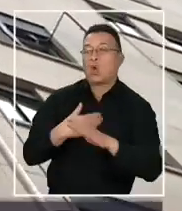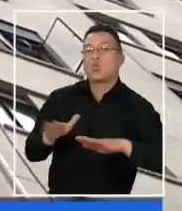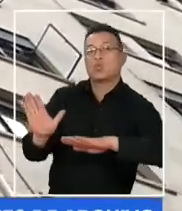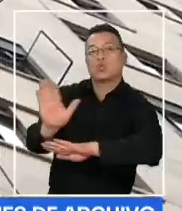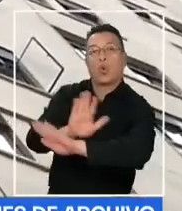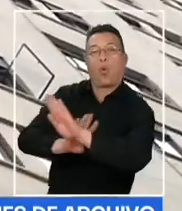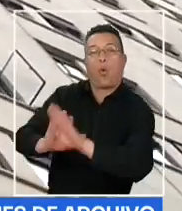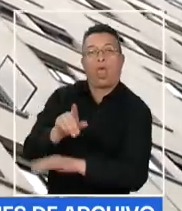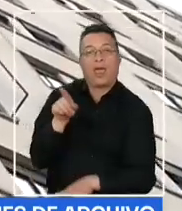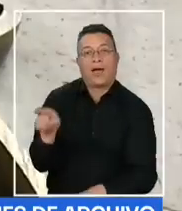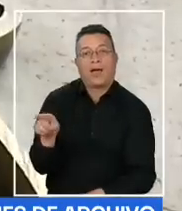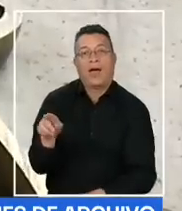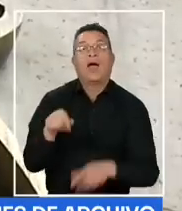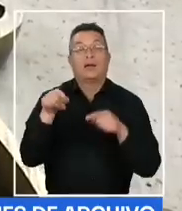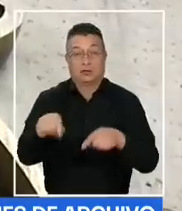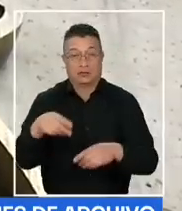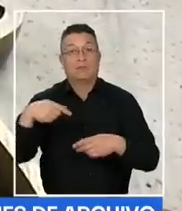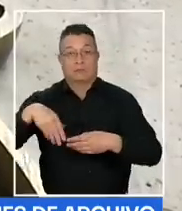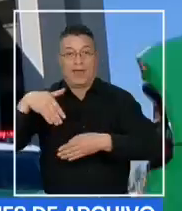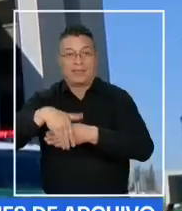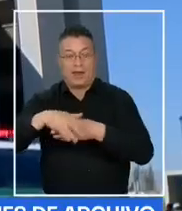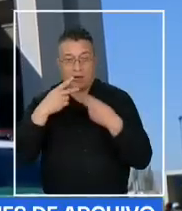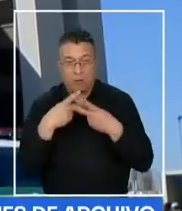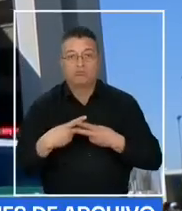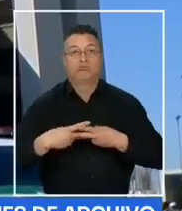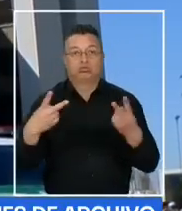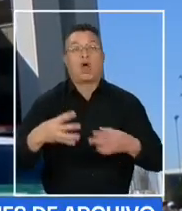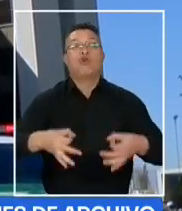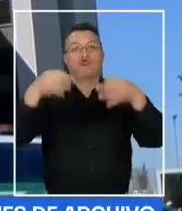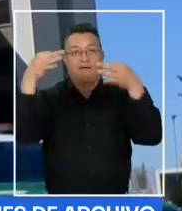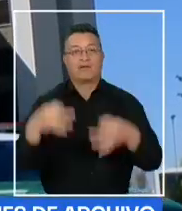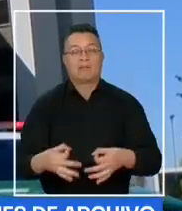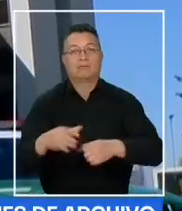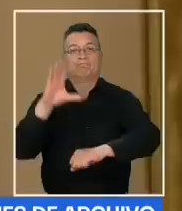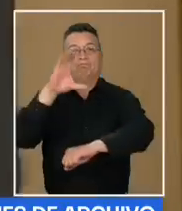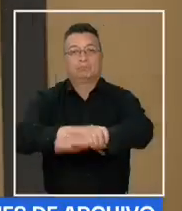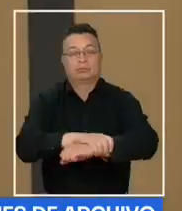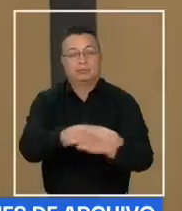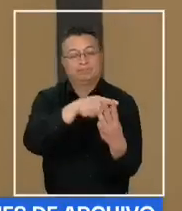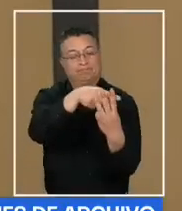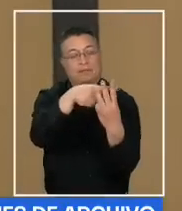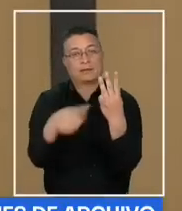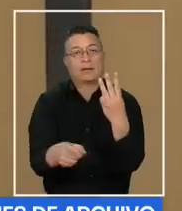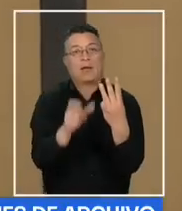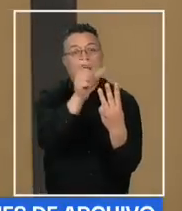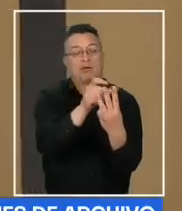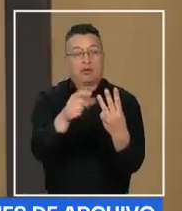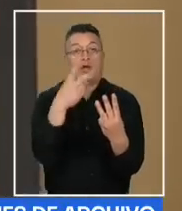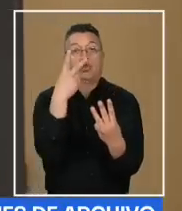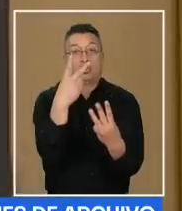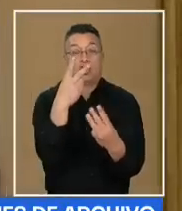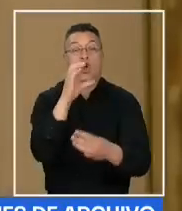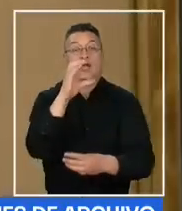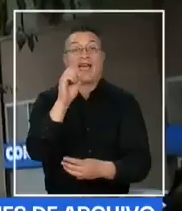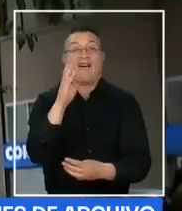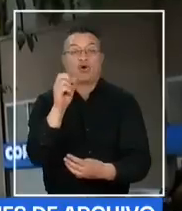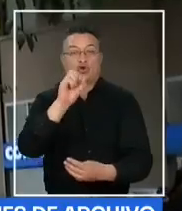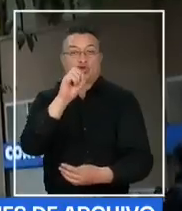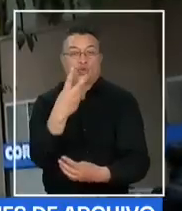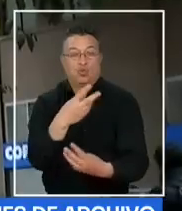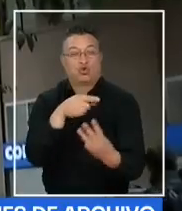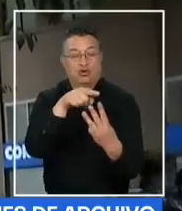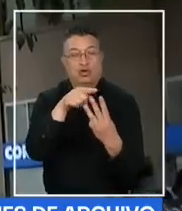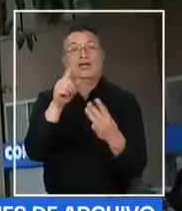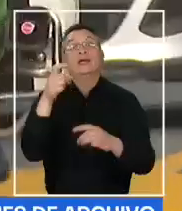horas de la tarde, esta es una información completamente en desarrollo, se confirma la detención de estas tres personas, dos cabos segundos y un ex funcionario de